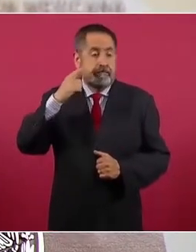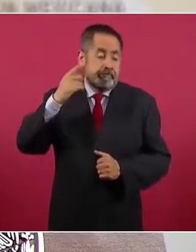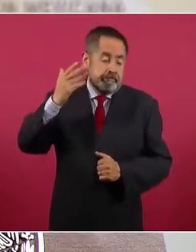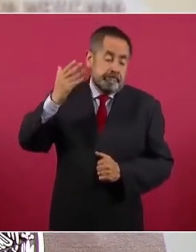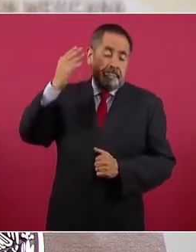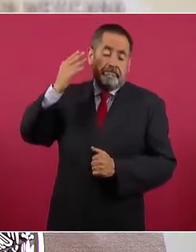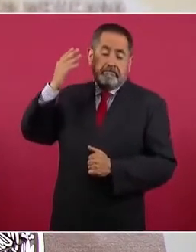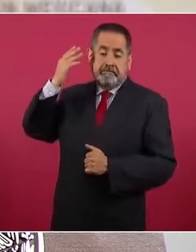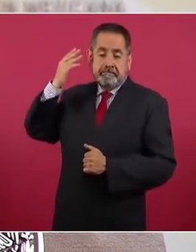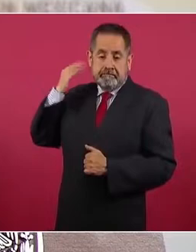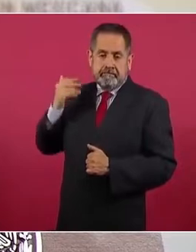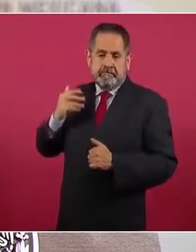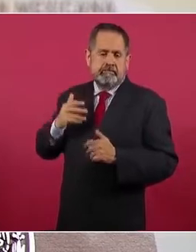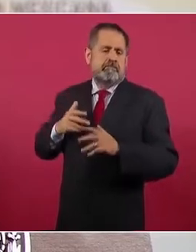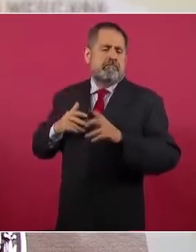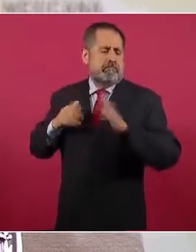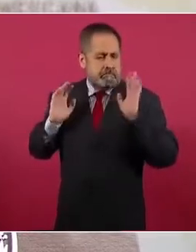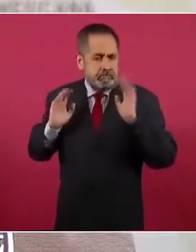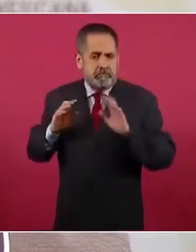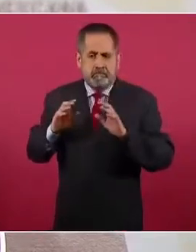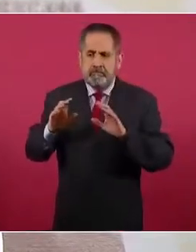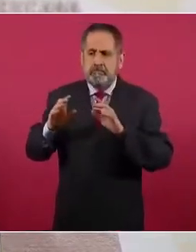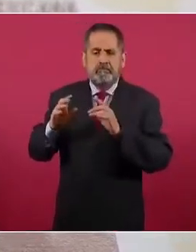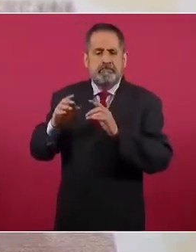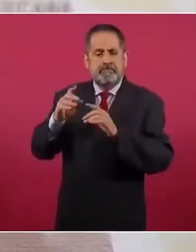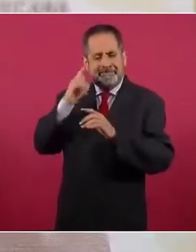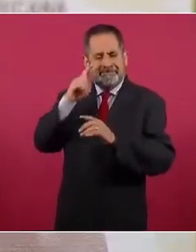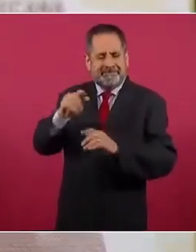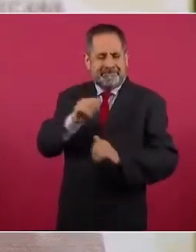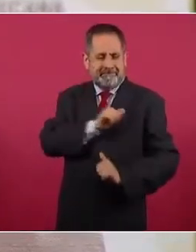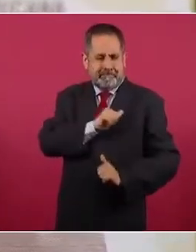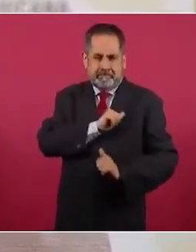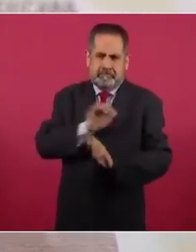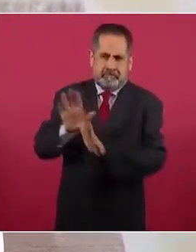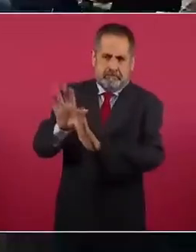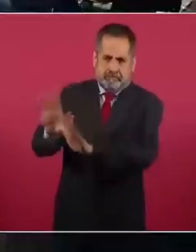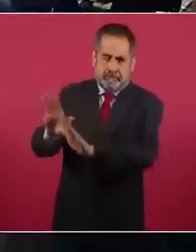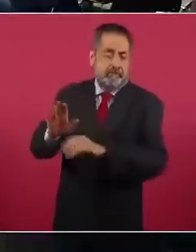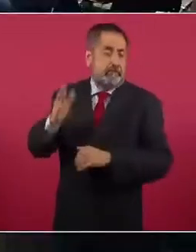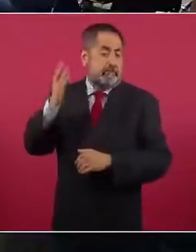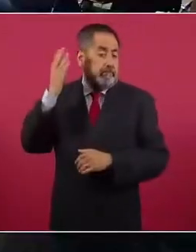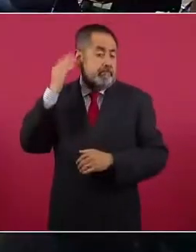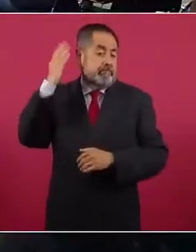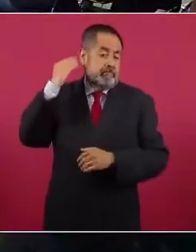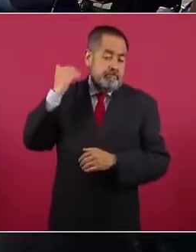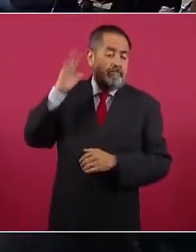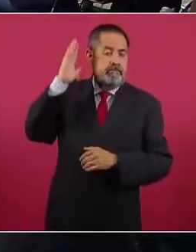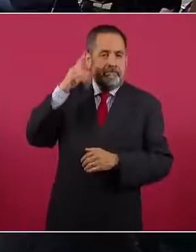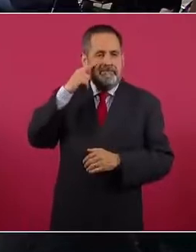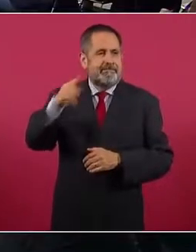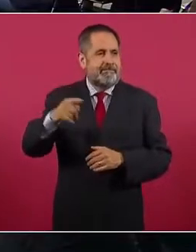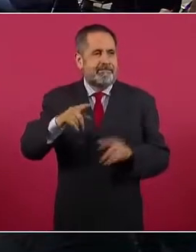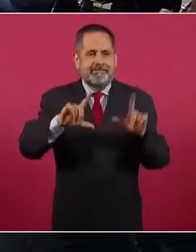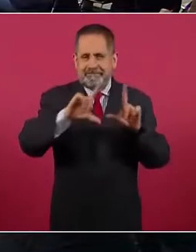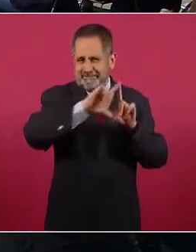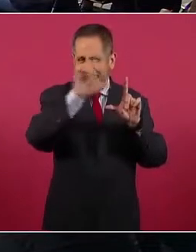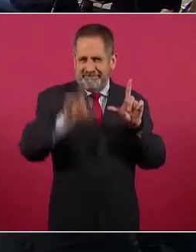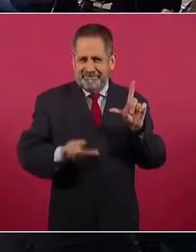todavía la defensa nacional, la defensa de nuestro territorio,